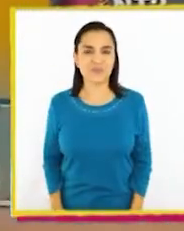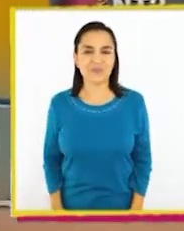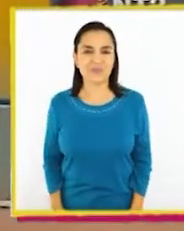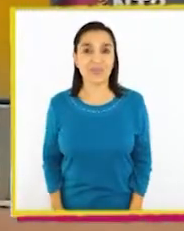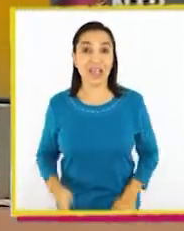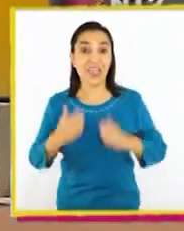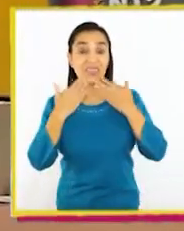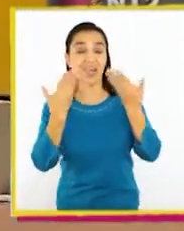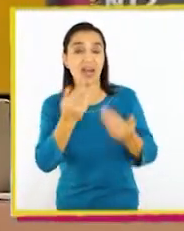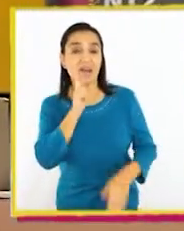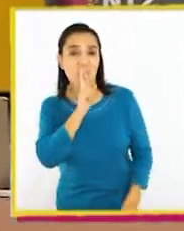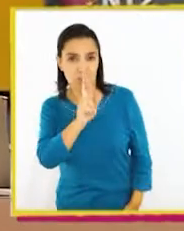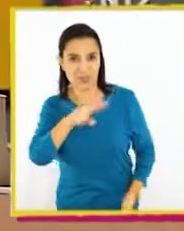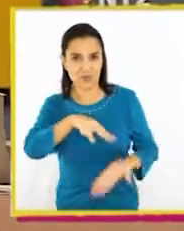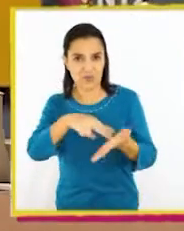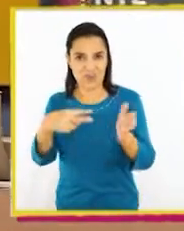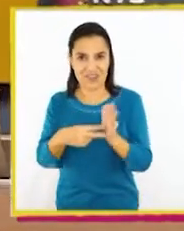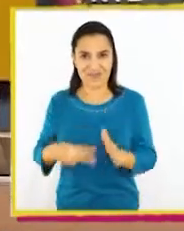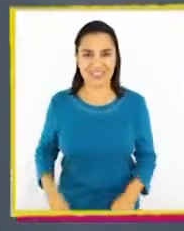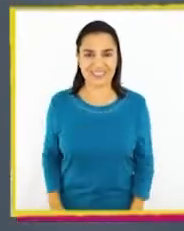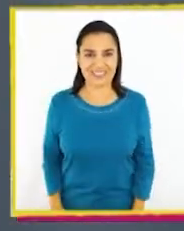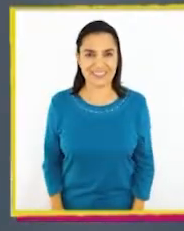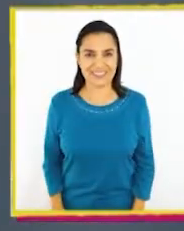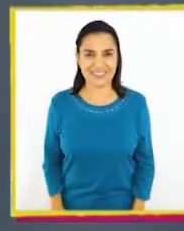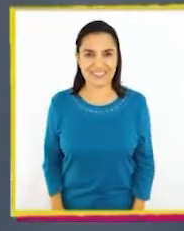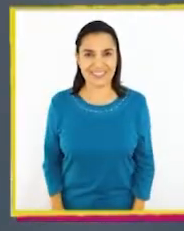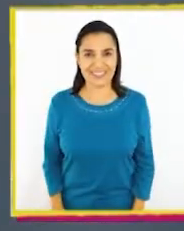Dar una respuesta a nuestro problema.